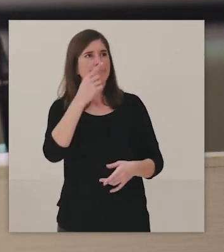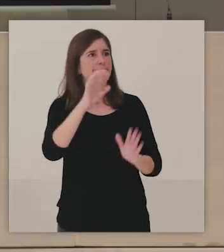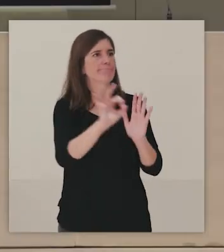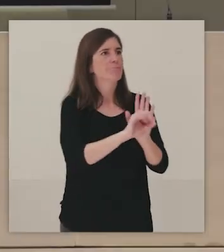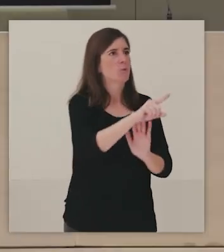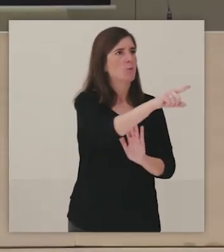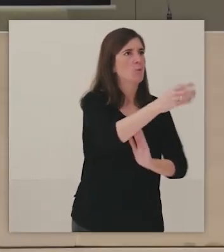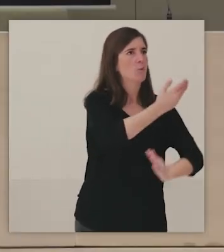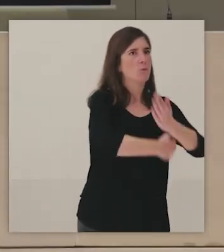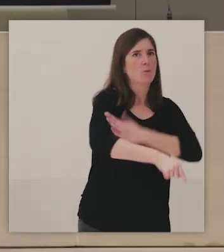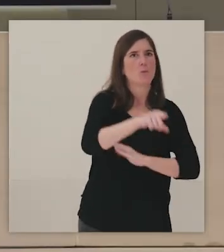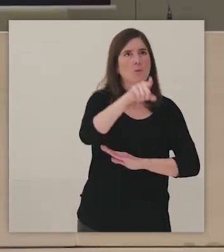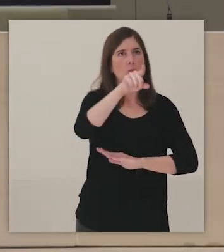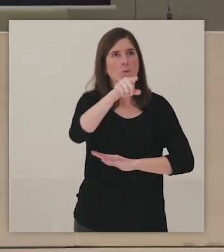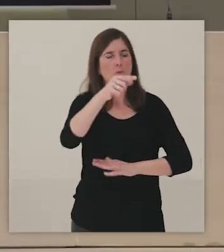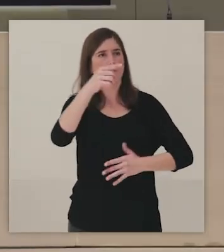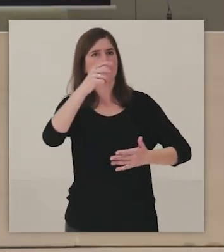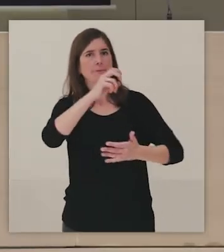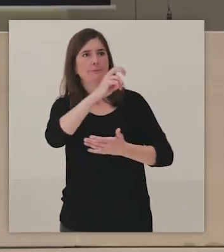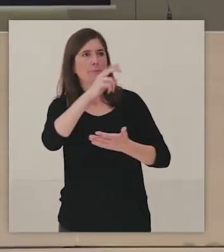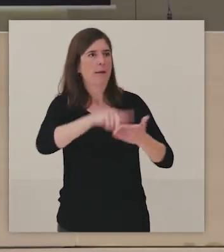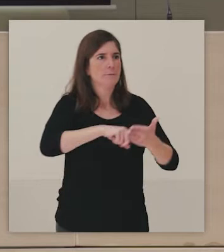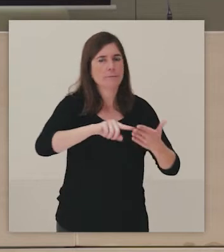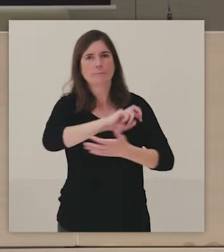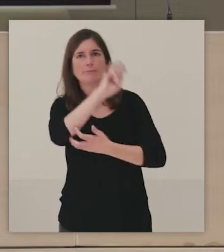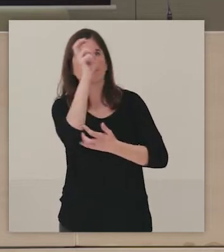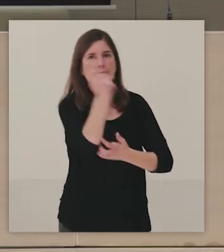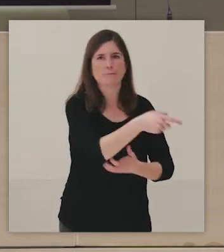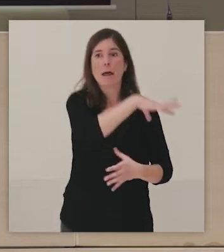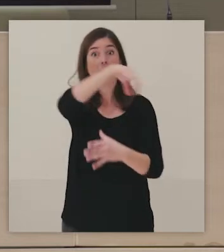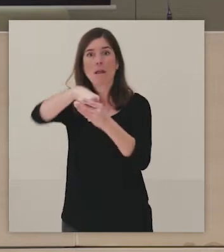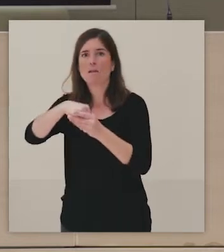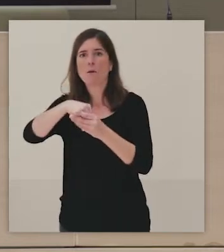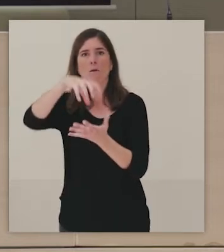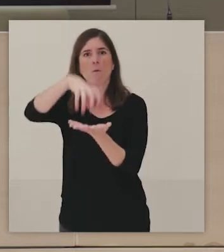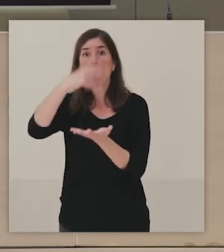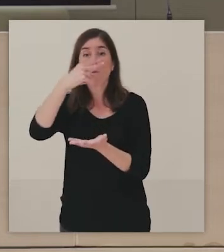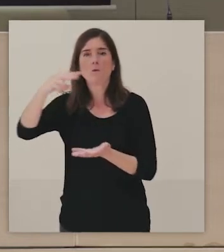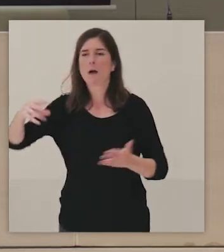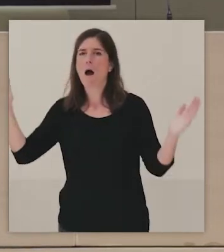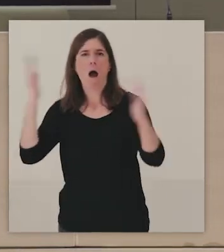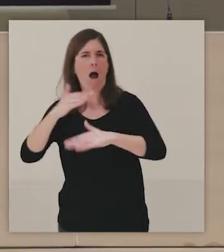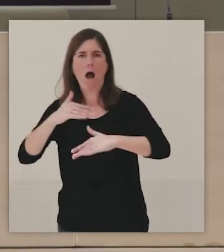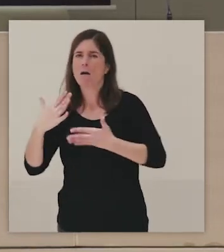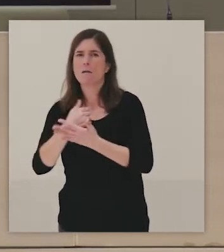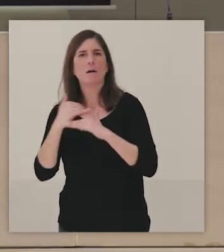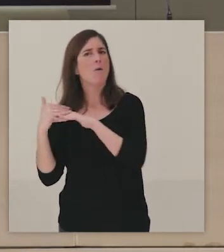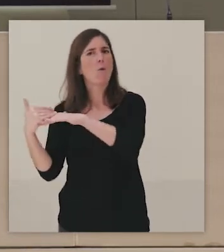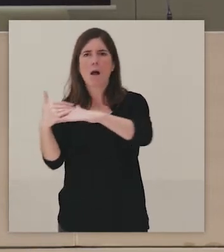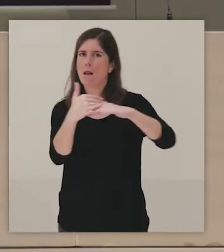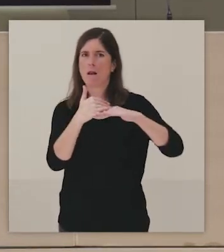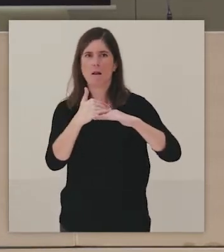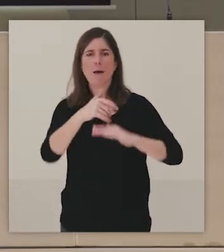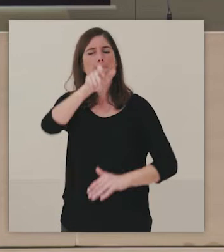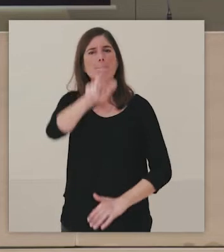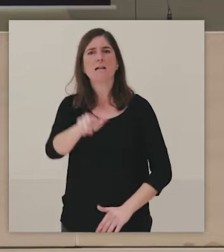puerta y cuando estamos en el espacio de museo haciendo un proyecto, una actividad o cualquier propuesta, somos